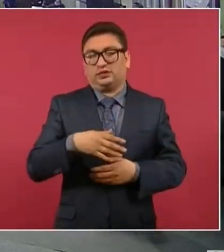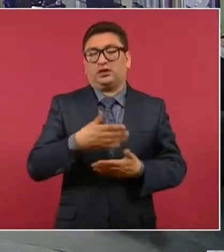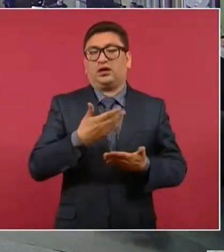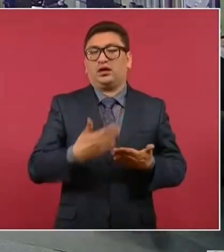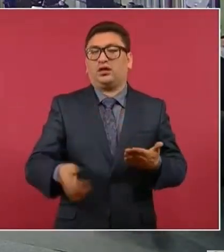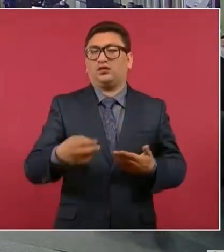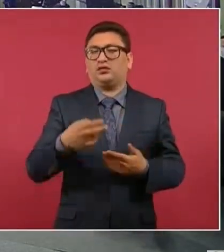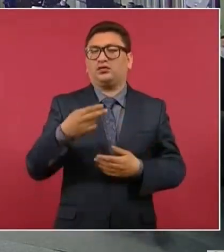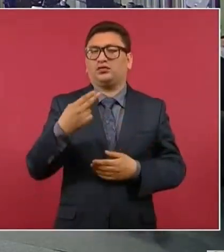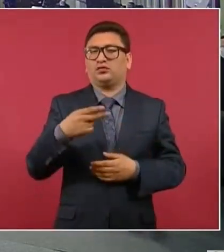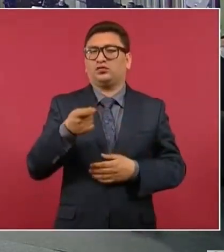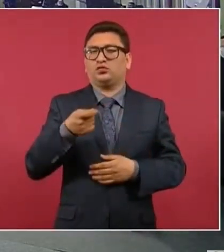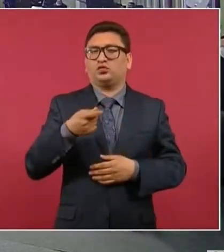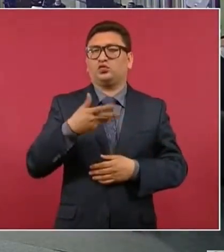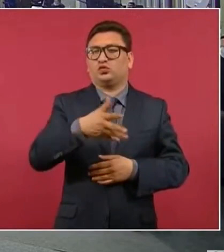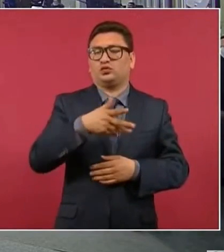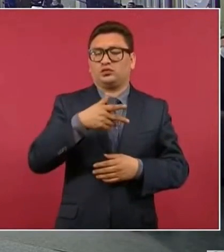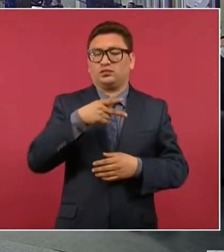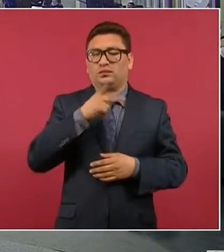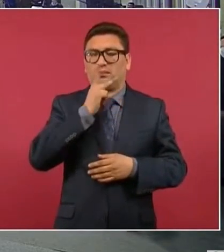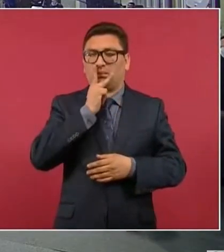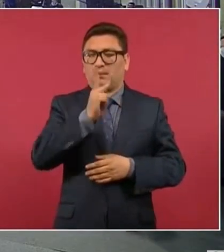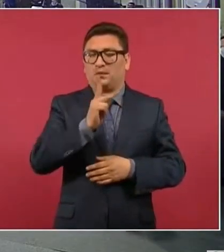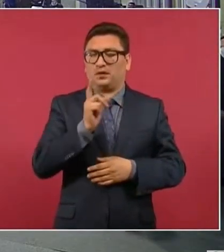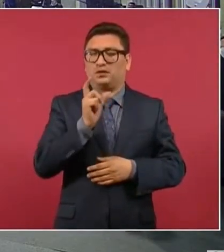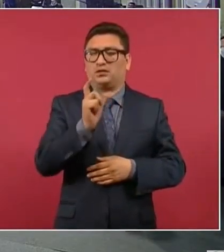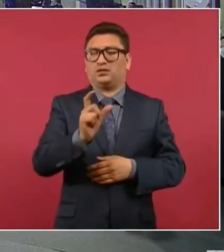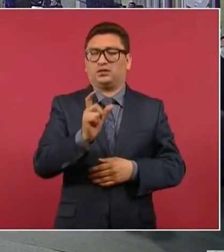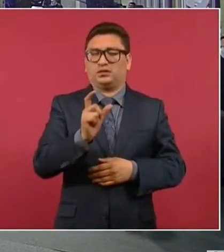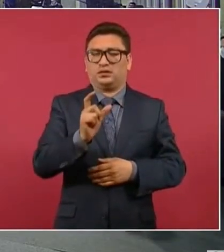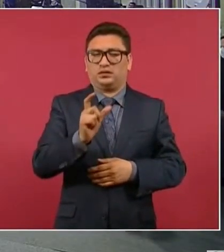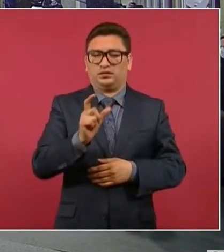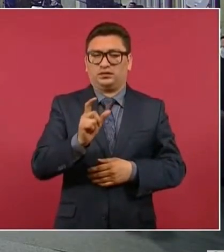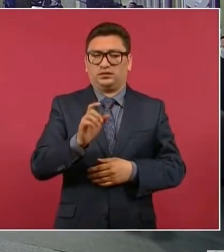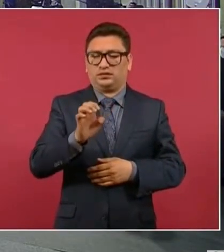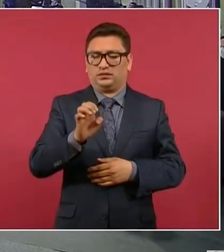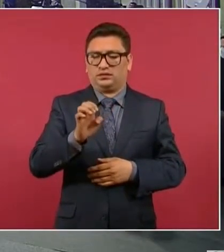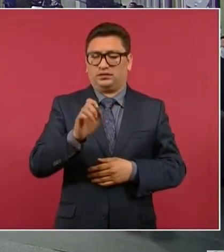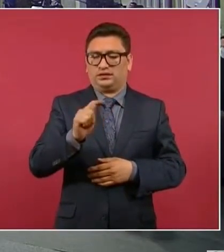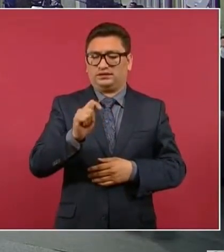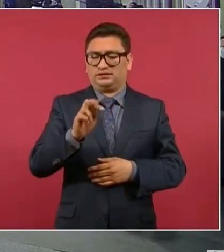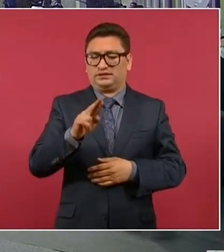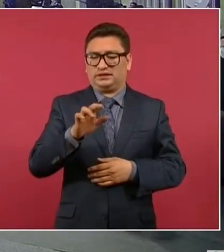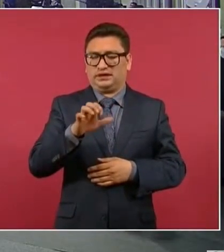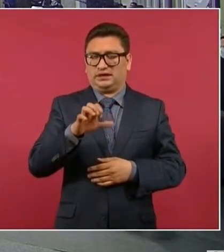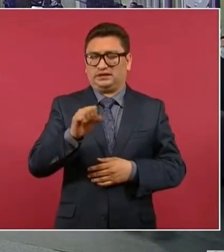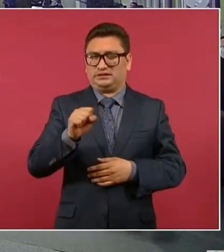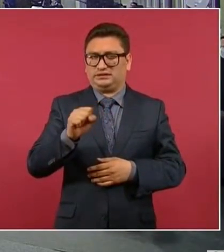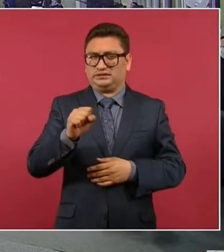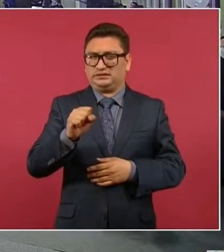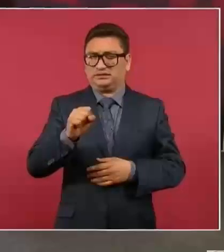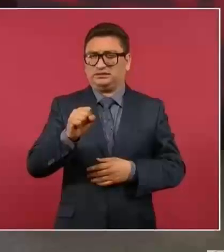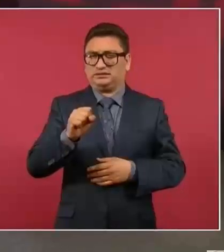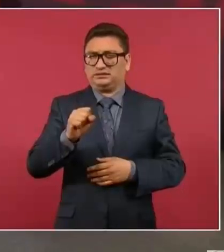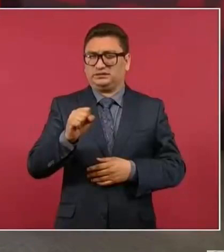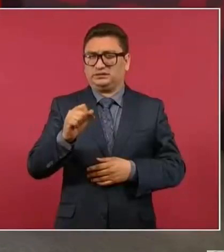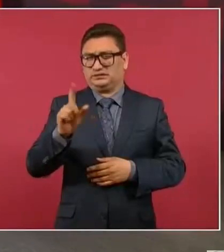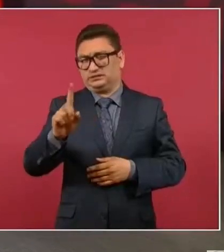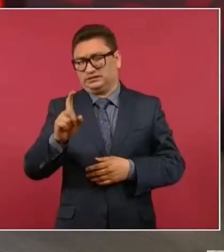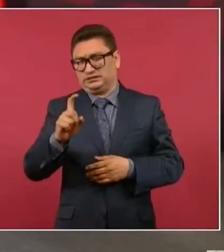nuevo lenguaje estrés estrés hídrico,